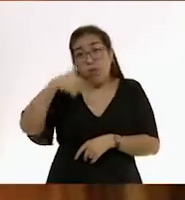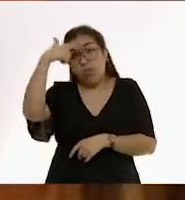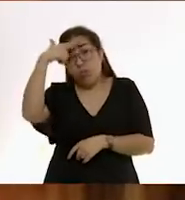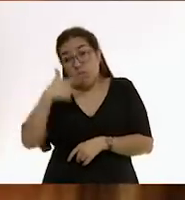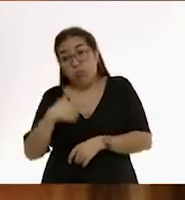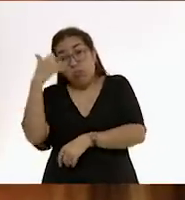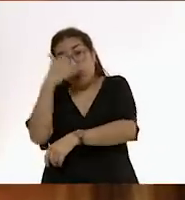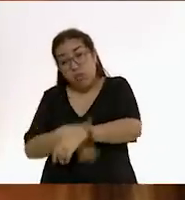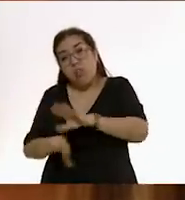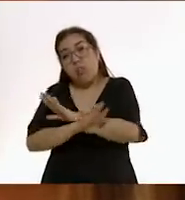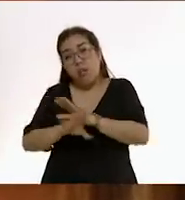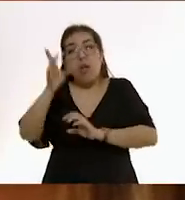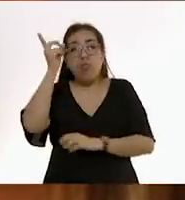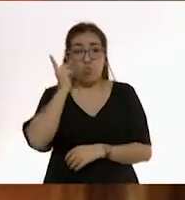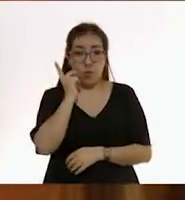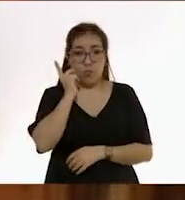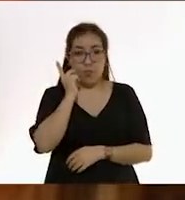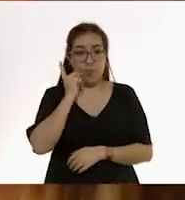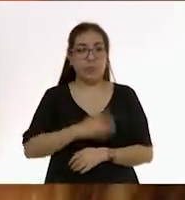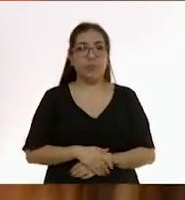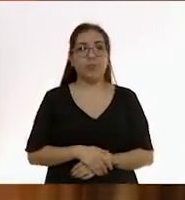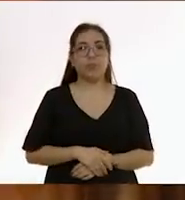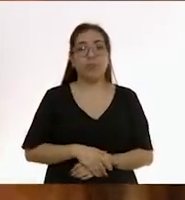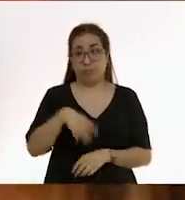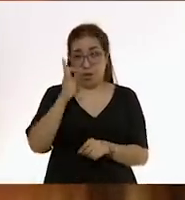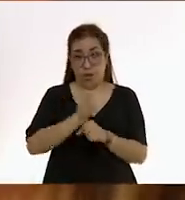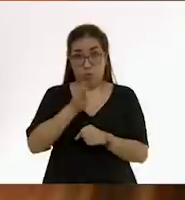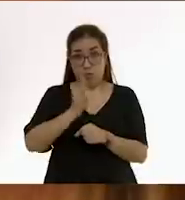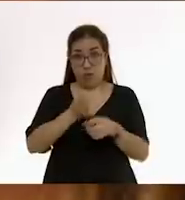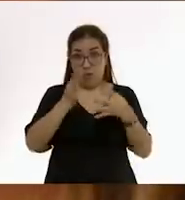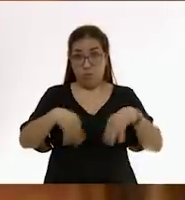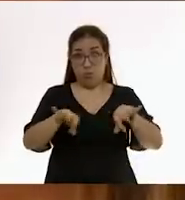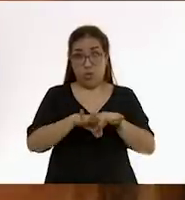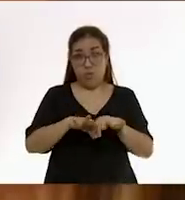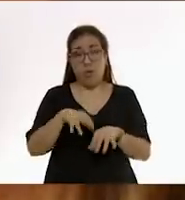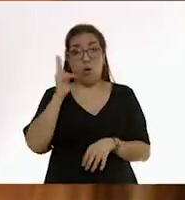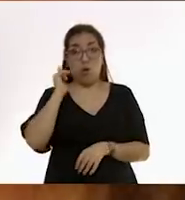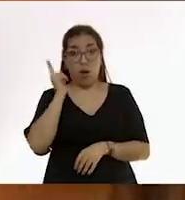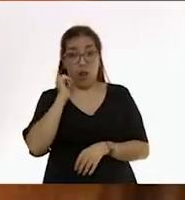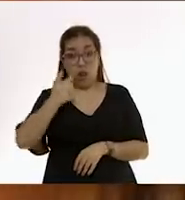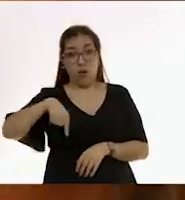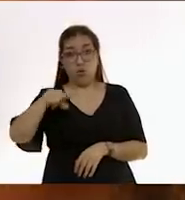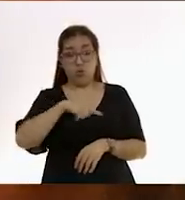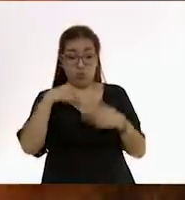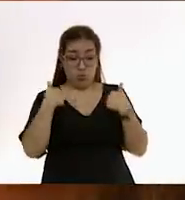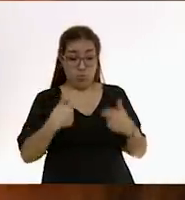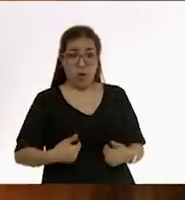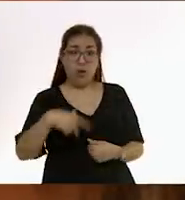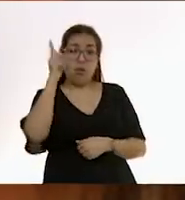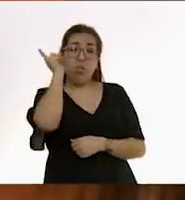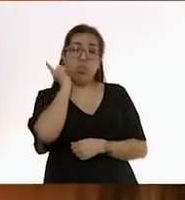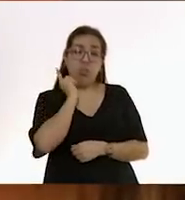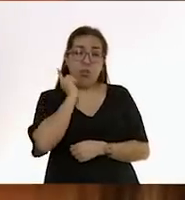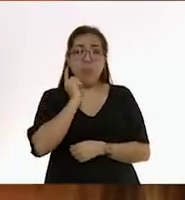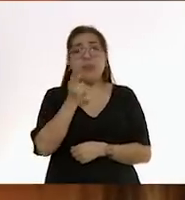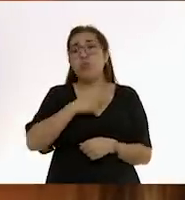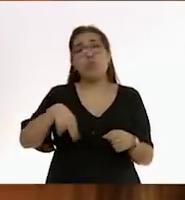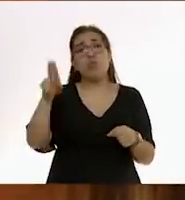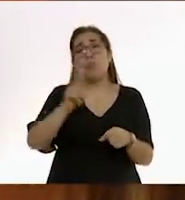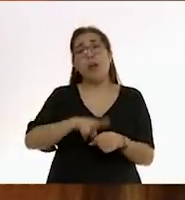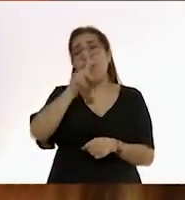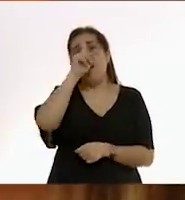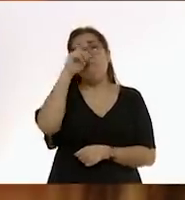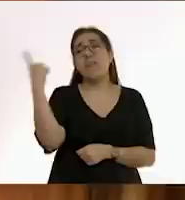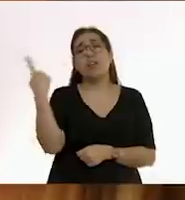Ahora, hoy en día es importante que si nosotros respetáramos esto y no hubiera luz eléctrica, nuestro sueño, inclusive el de los adultos, sería muy natural y muy